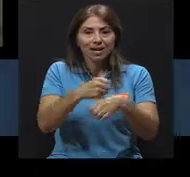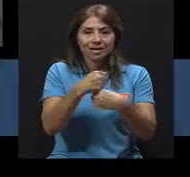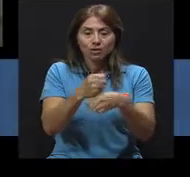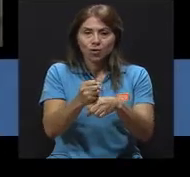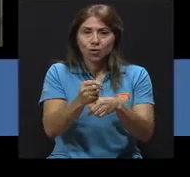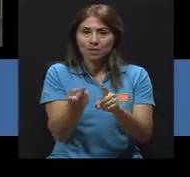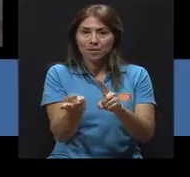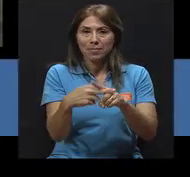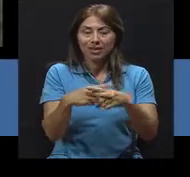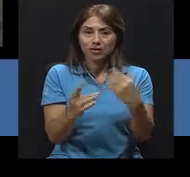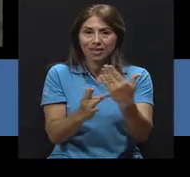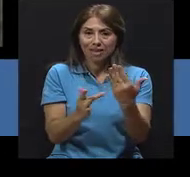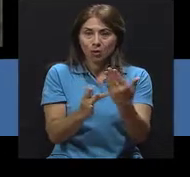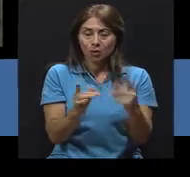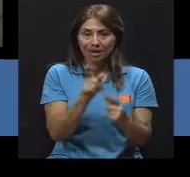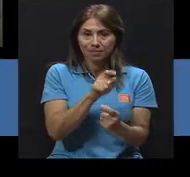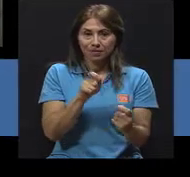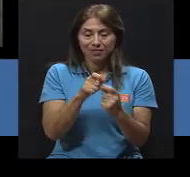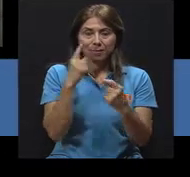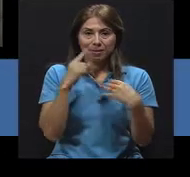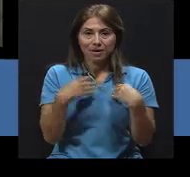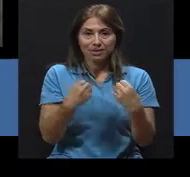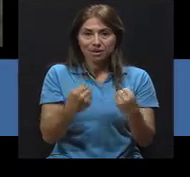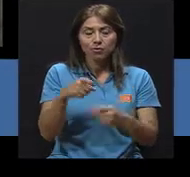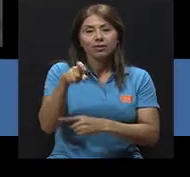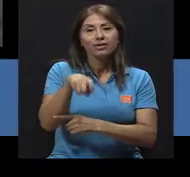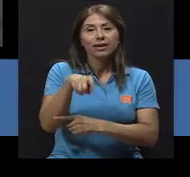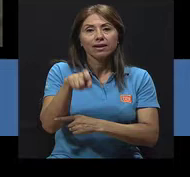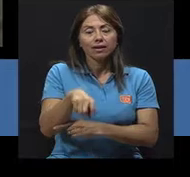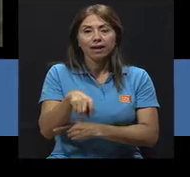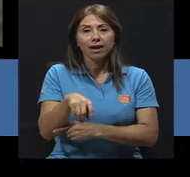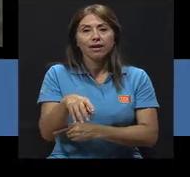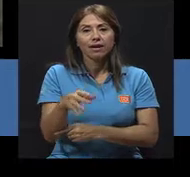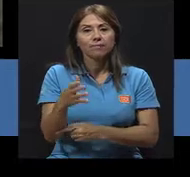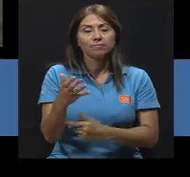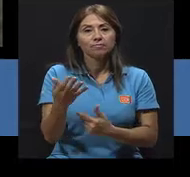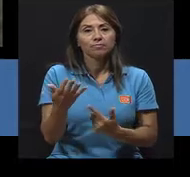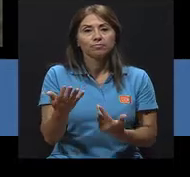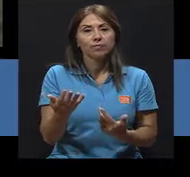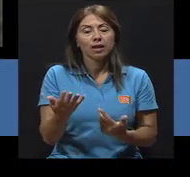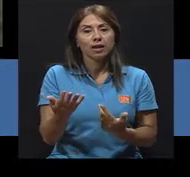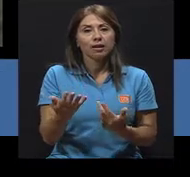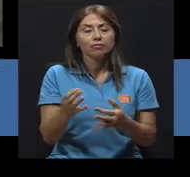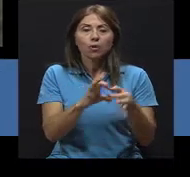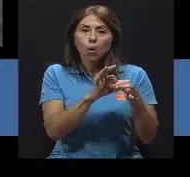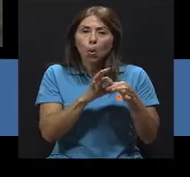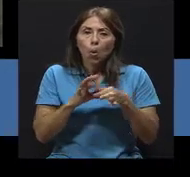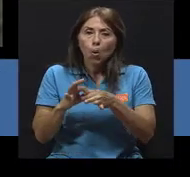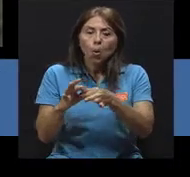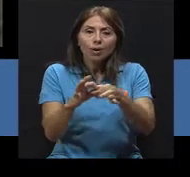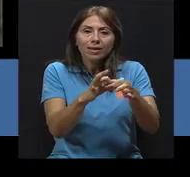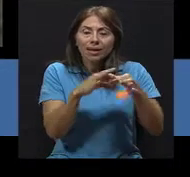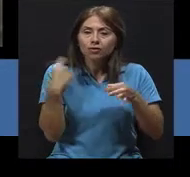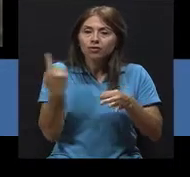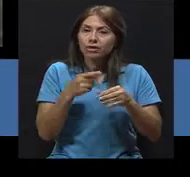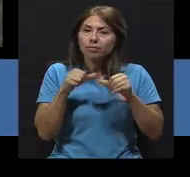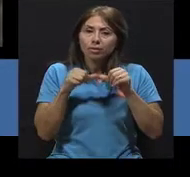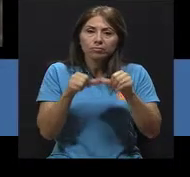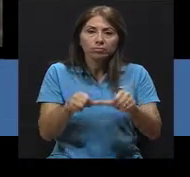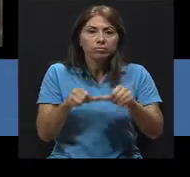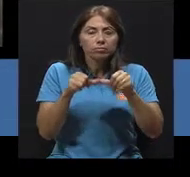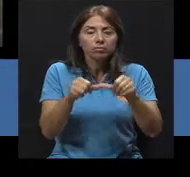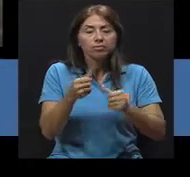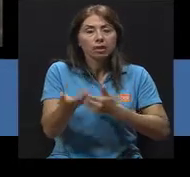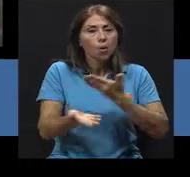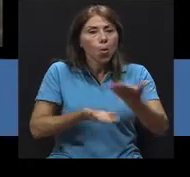y específicamente para el área de salud, pues requiere una coordinación continua, una